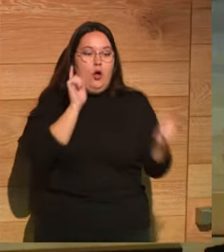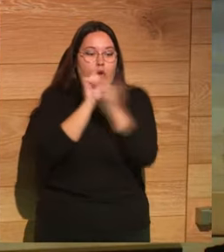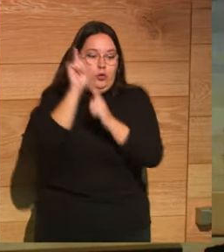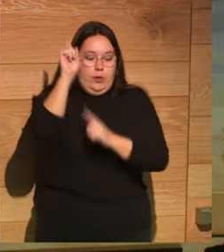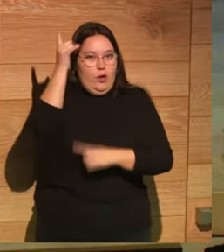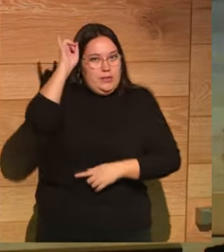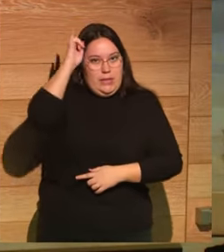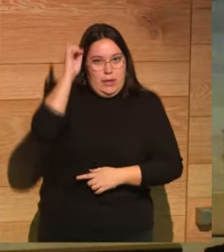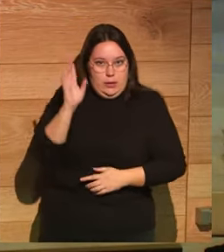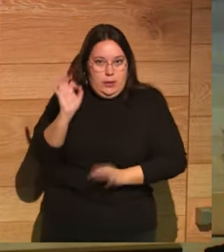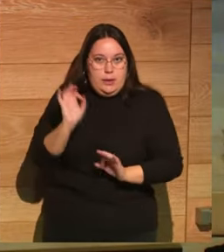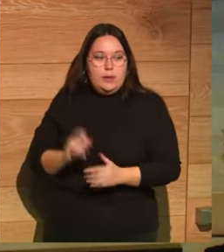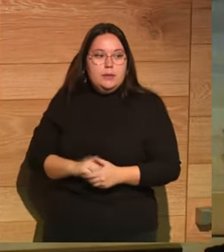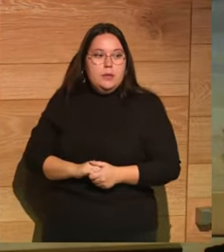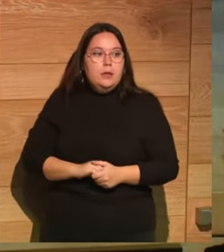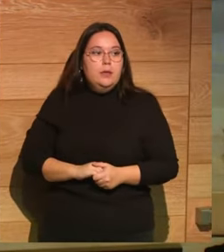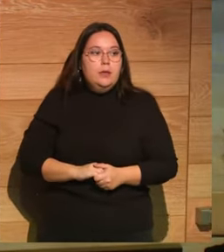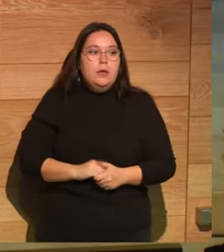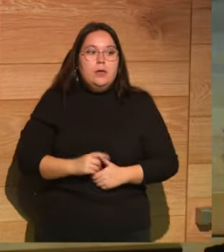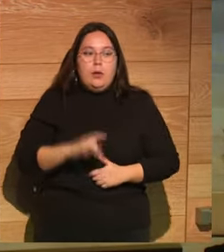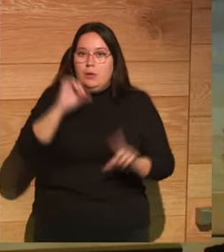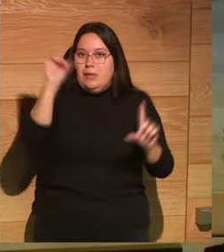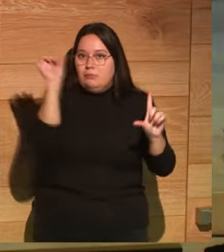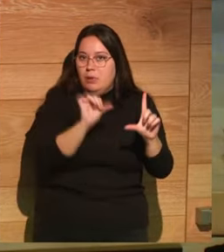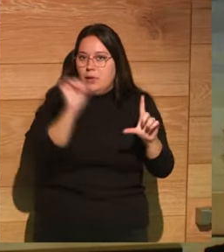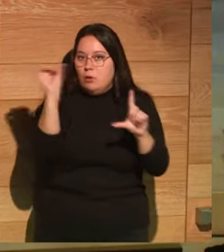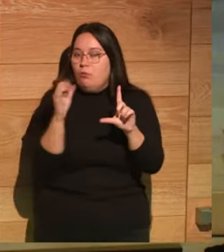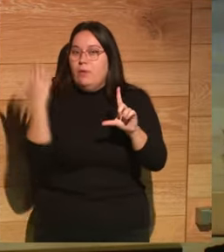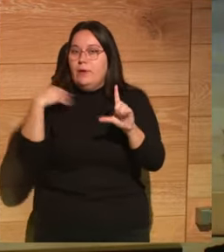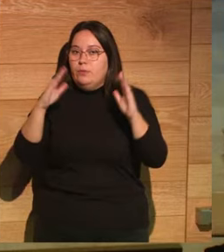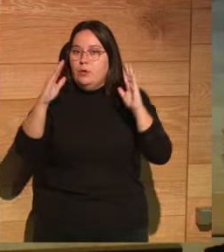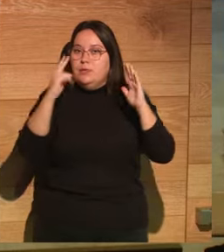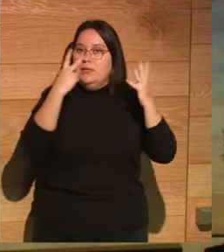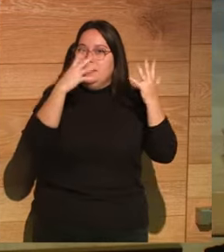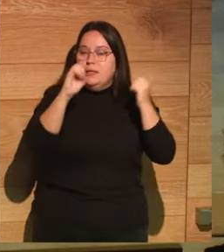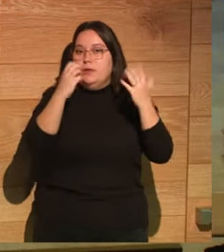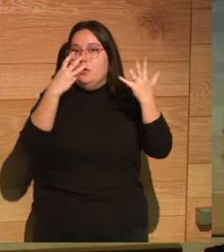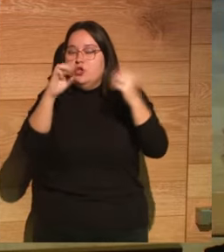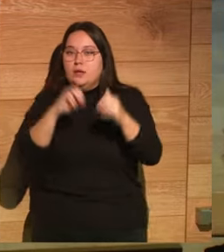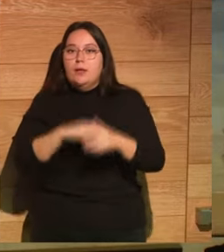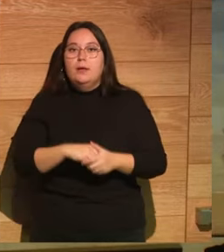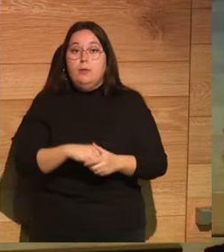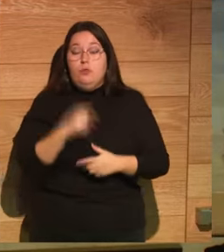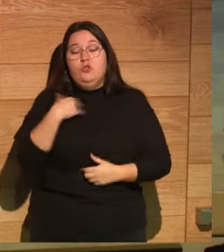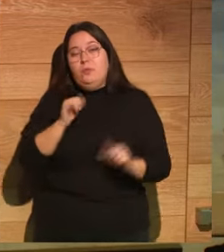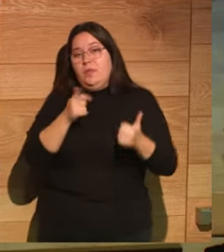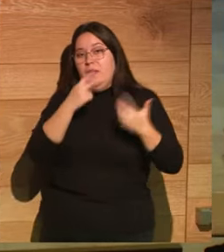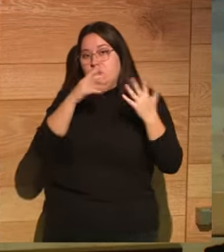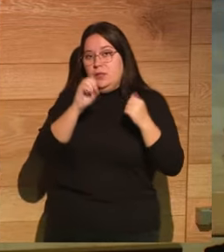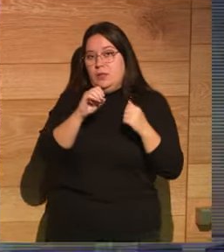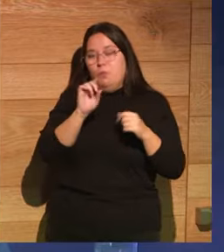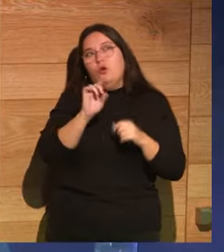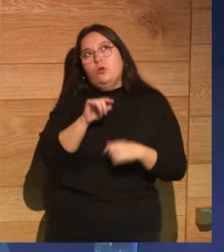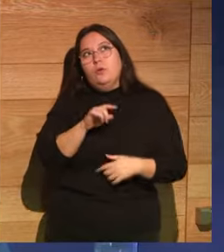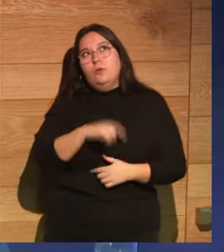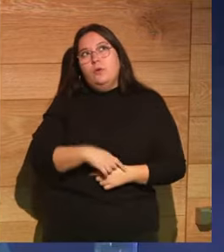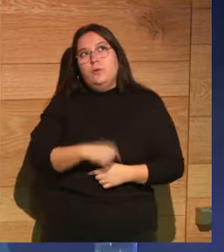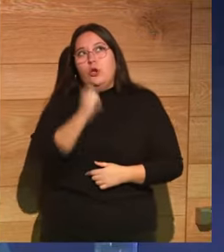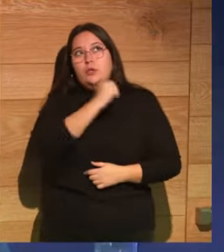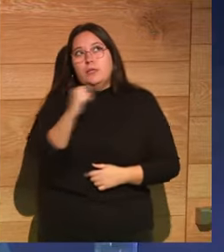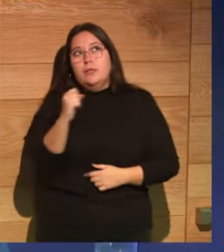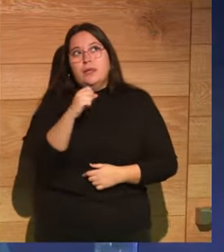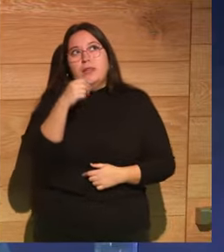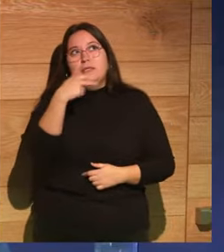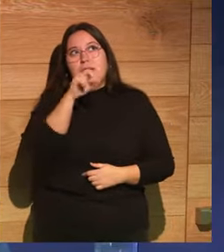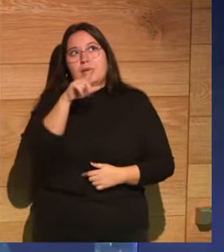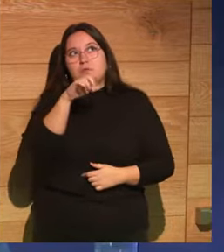cine comprenderéis ahora que toda esa serie de películas de los 70 y de los 80 porque esto empieza en los 70 empieza después de los asesinatos de